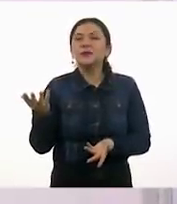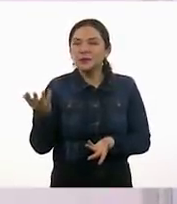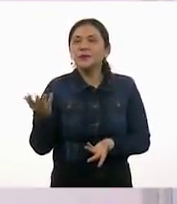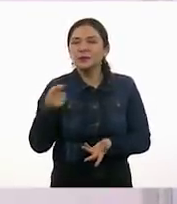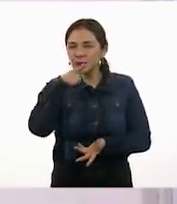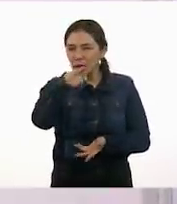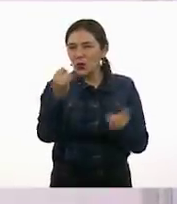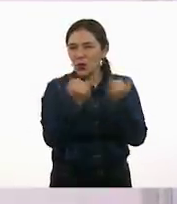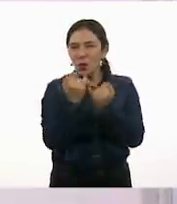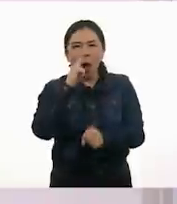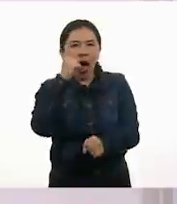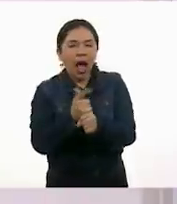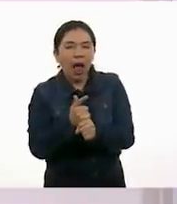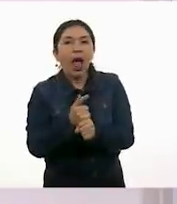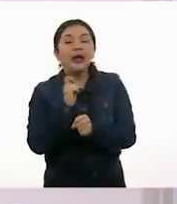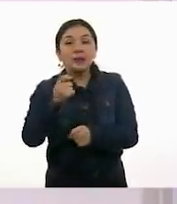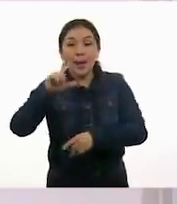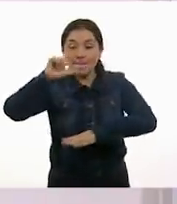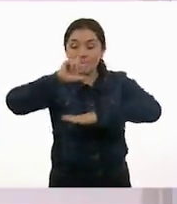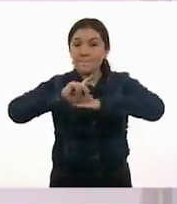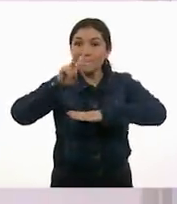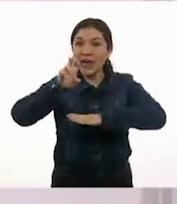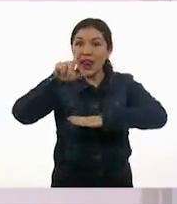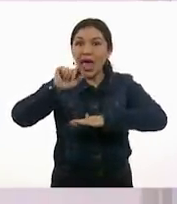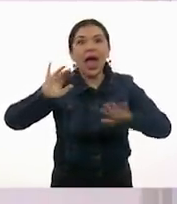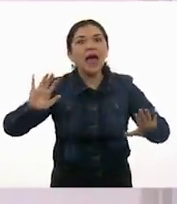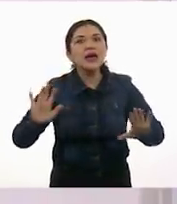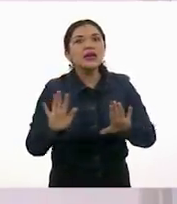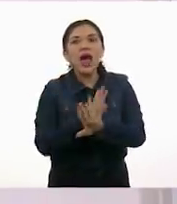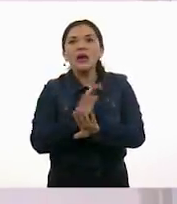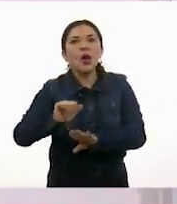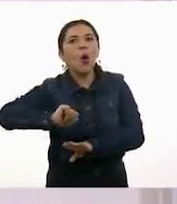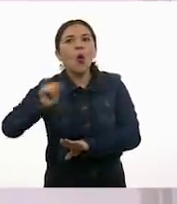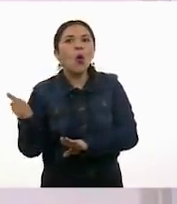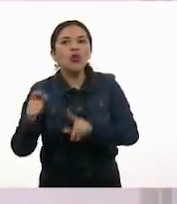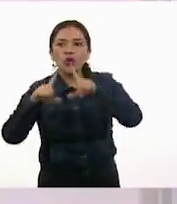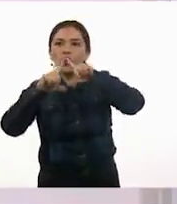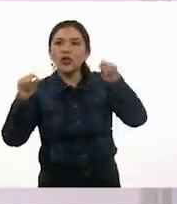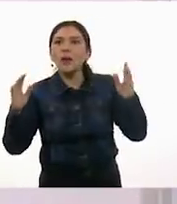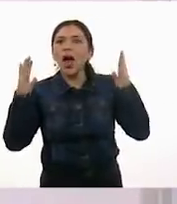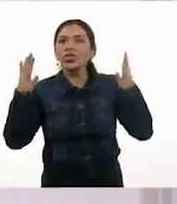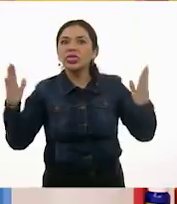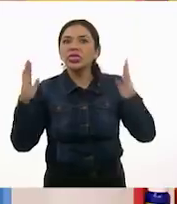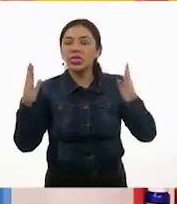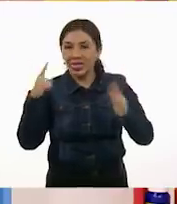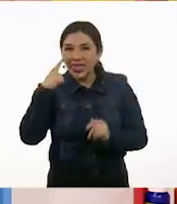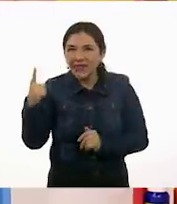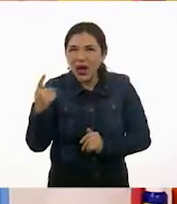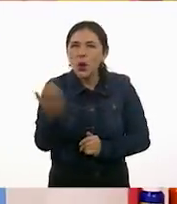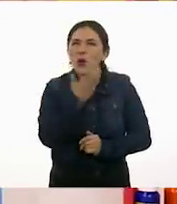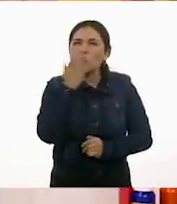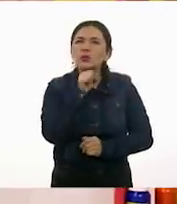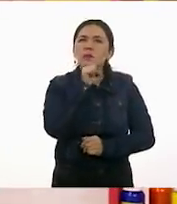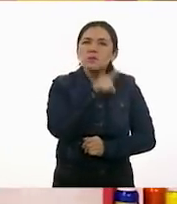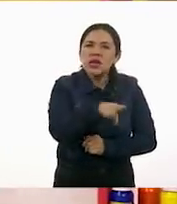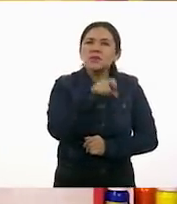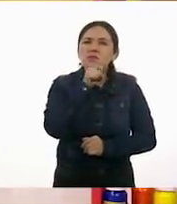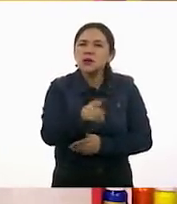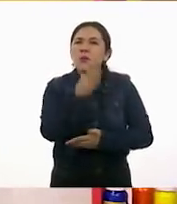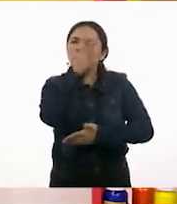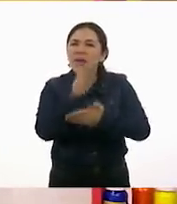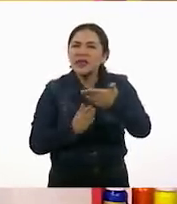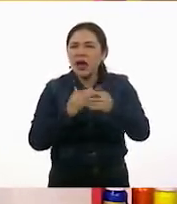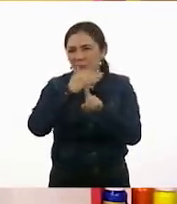ustedes también se dieron cuenta, la vela cambió de triángulo en su tamaño. Porque estábamos utilizando el